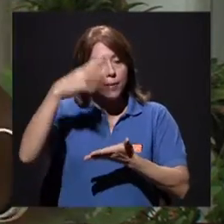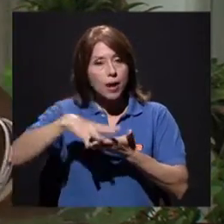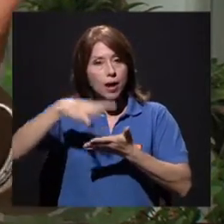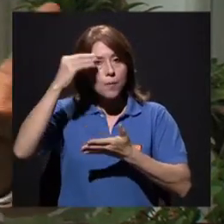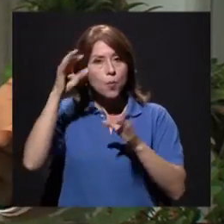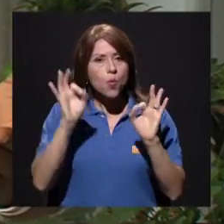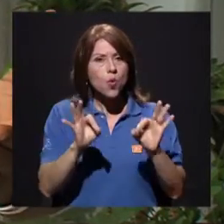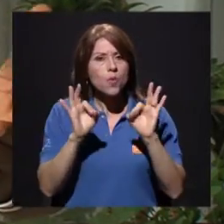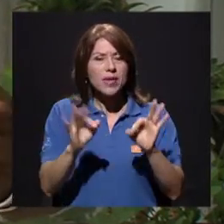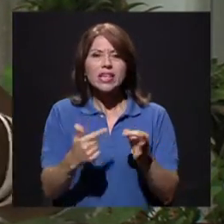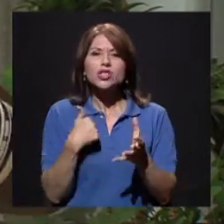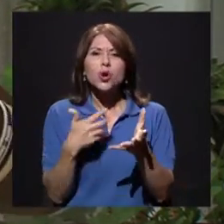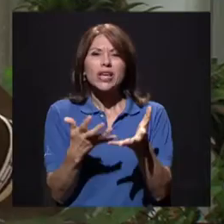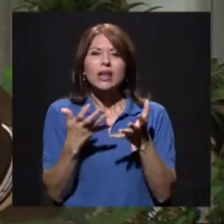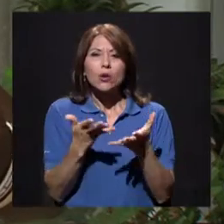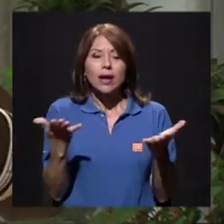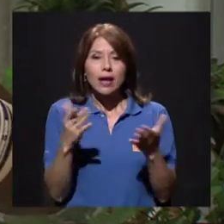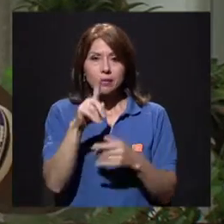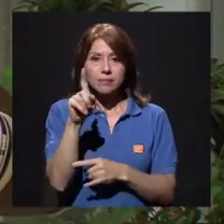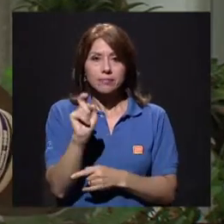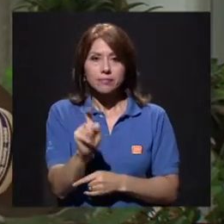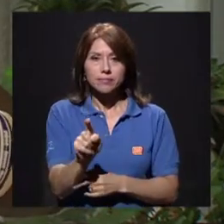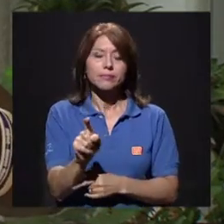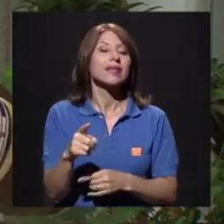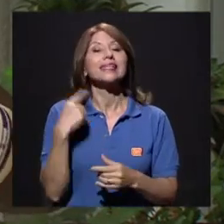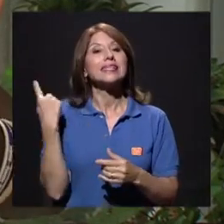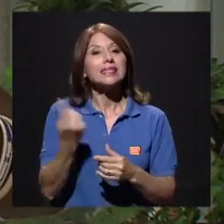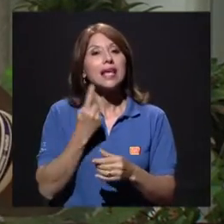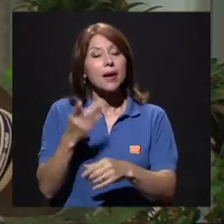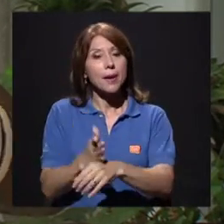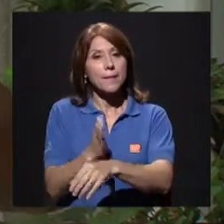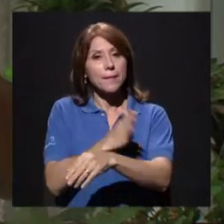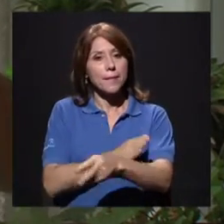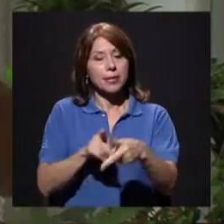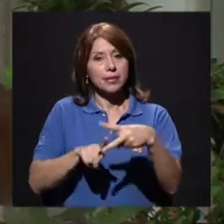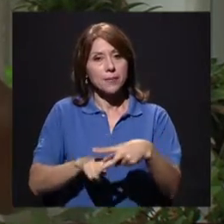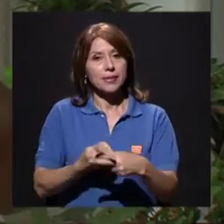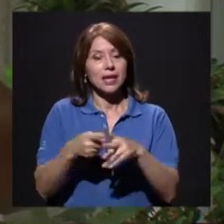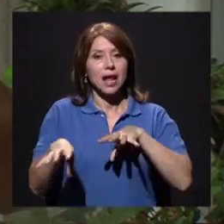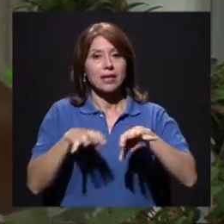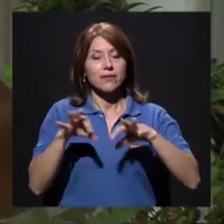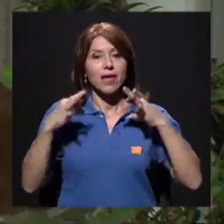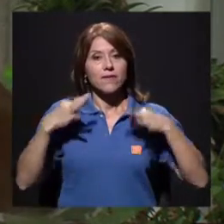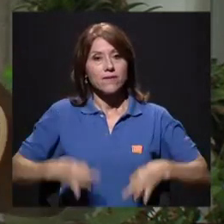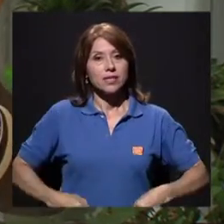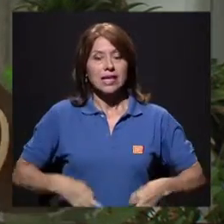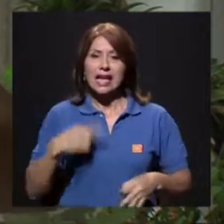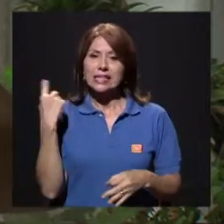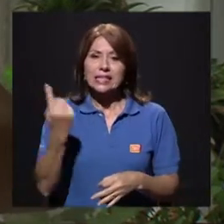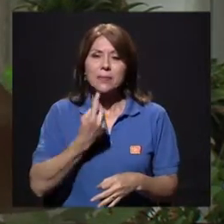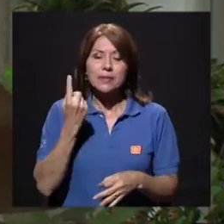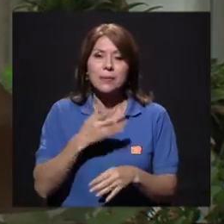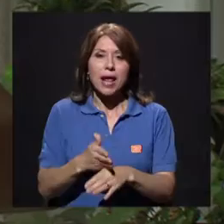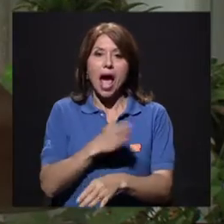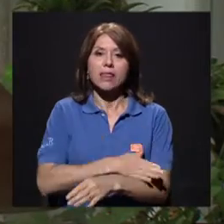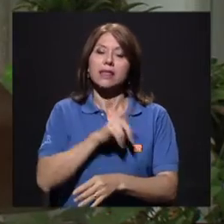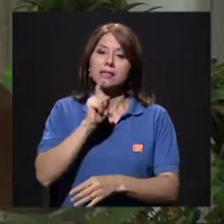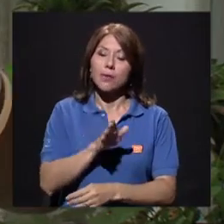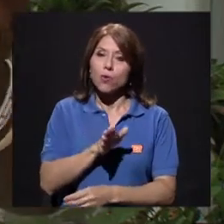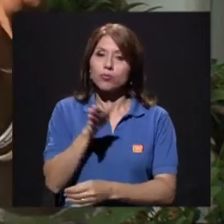de lo que quiero. Entonces, yo creo que lo primero siempre antes de empezar una actividad física, pues yo tengo que ir al médico.